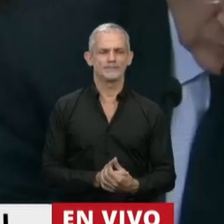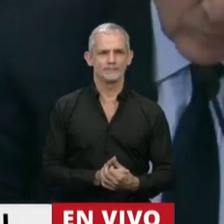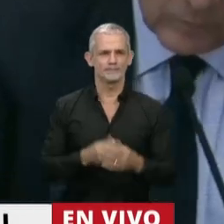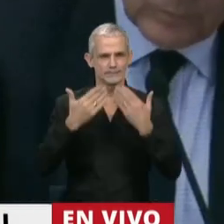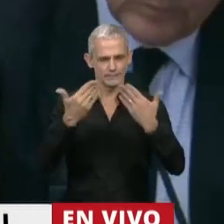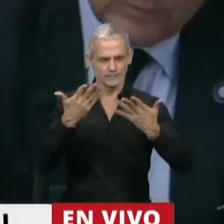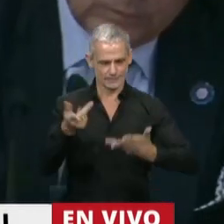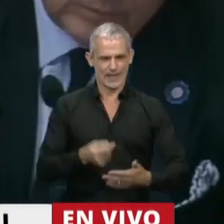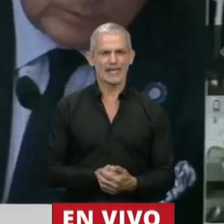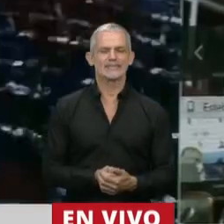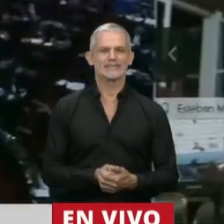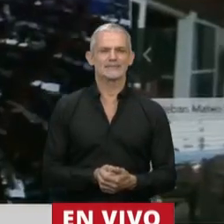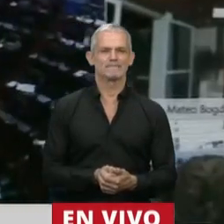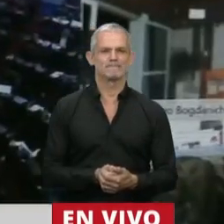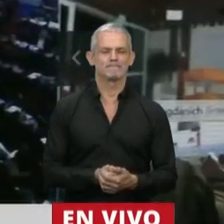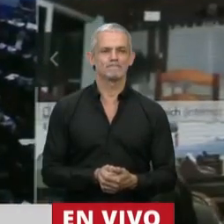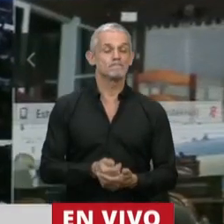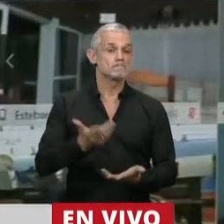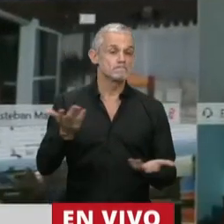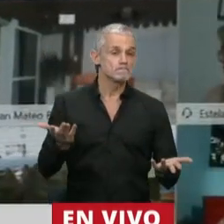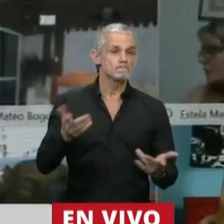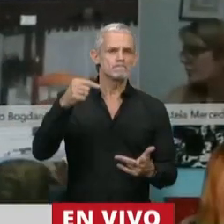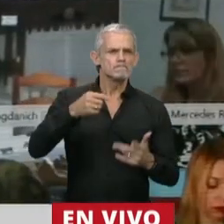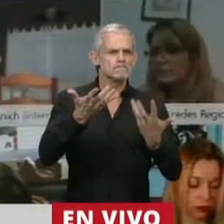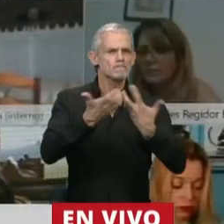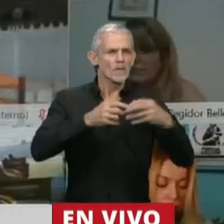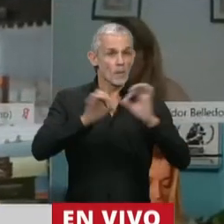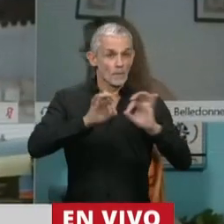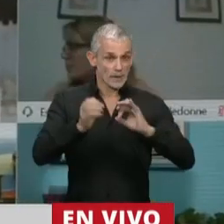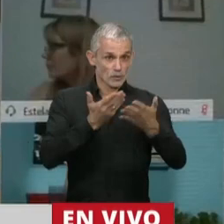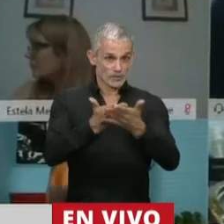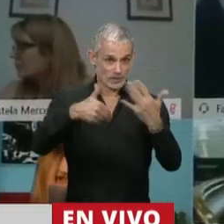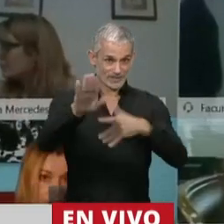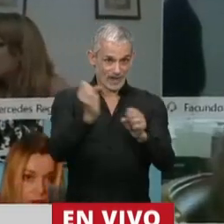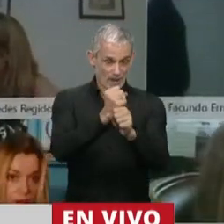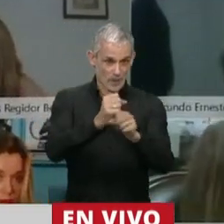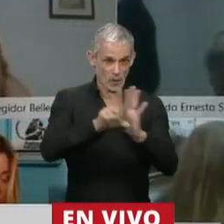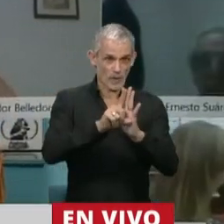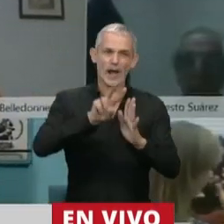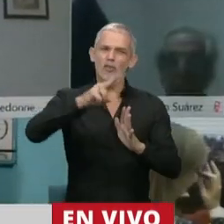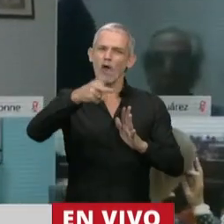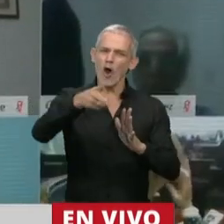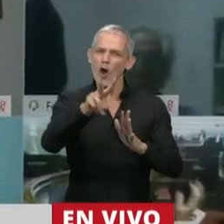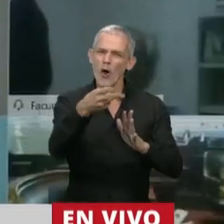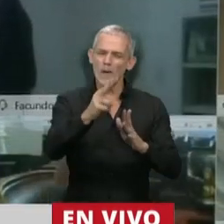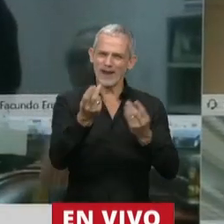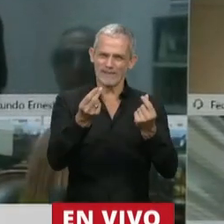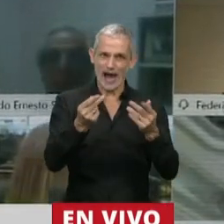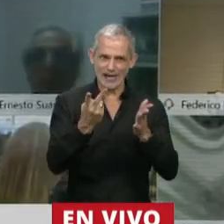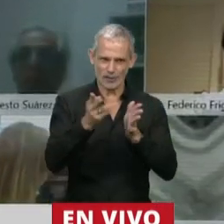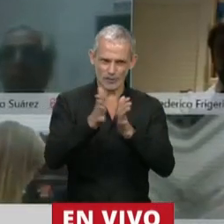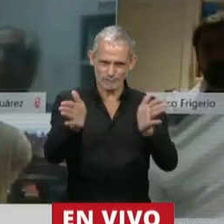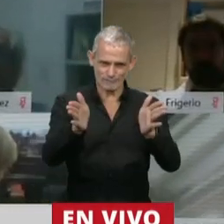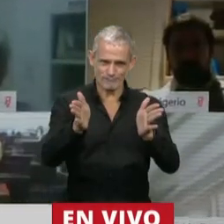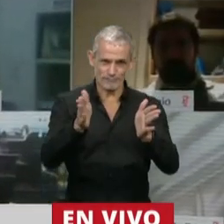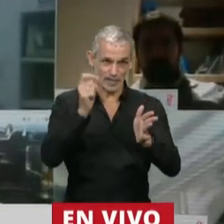Gracias, señor presidente. Bueno, el proyecto que vamos a aprobar hoy tiene un doble valor. Primero,